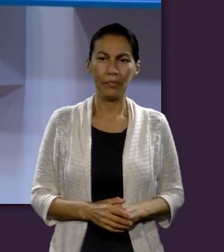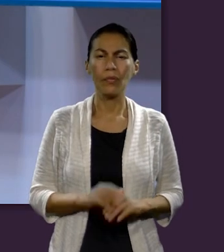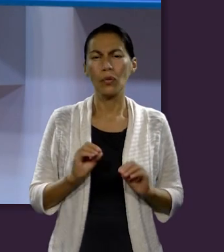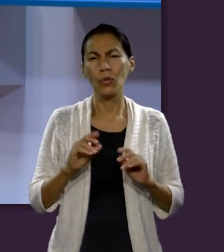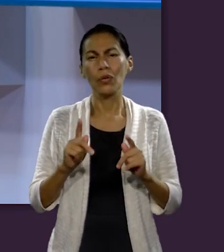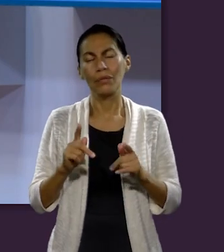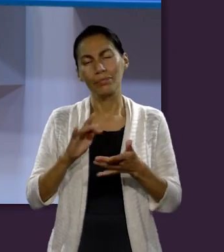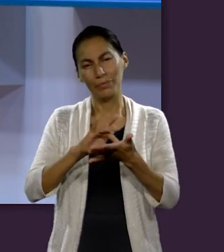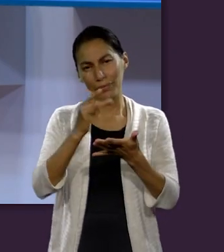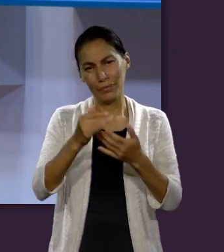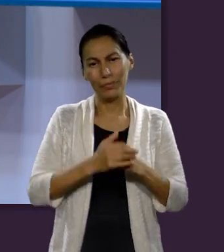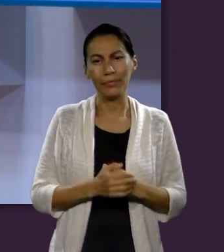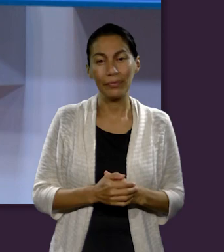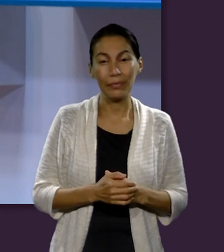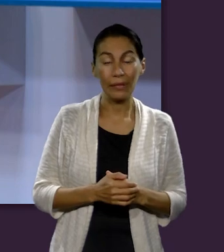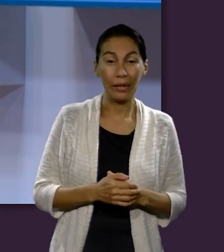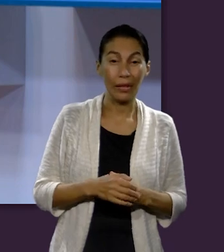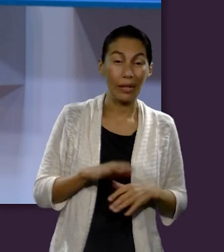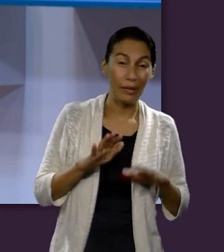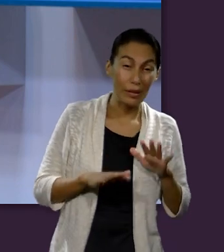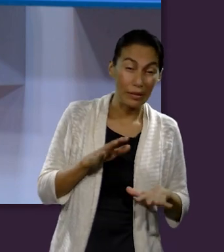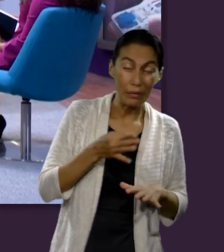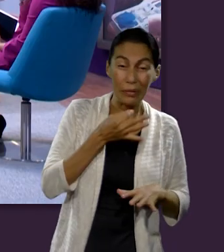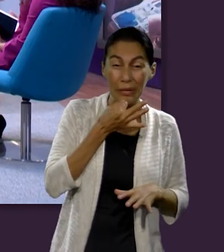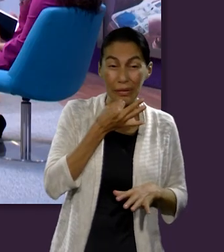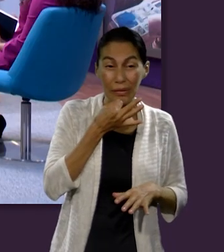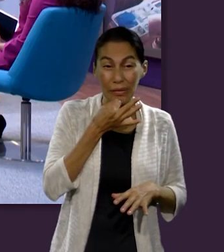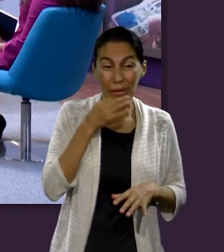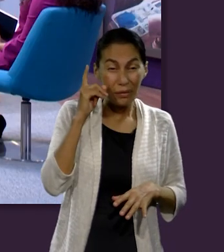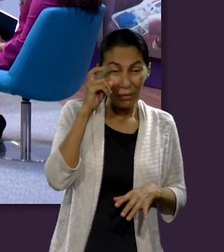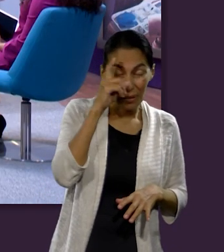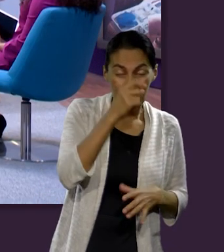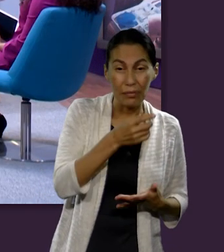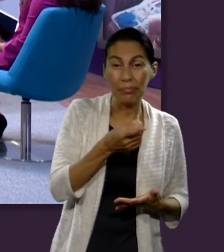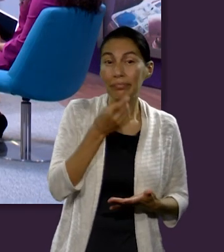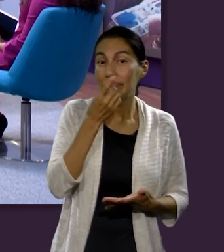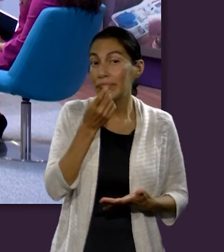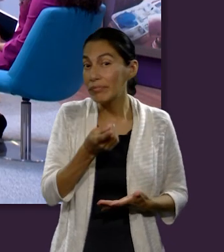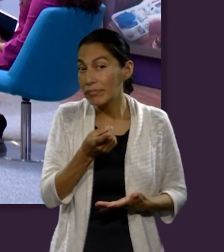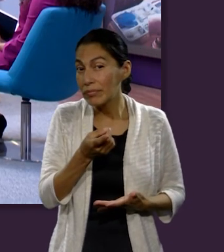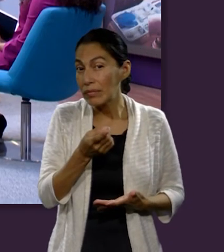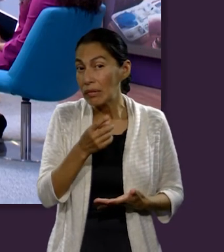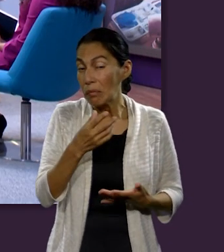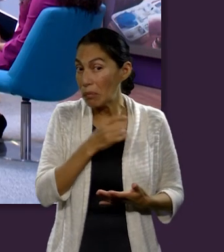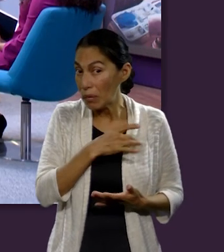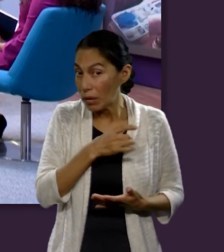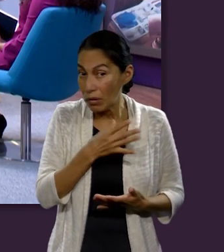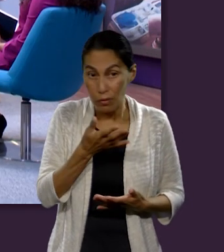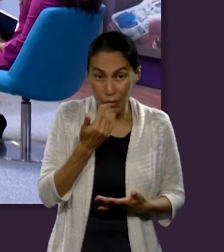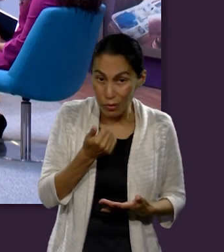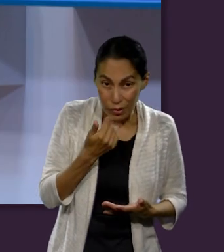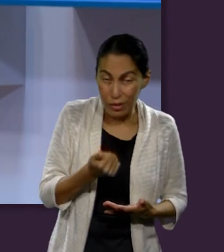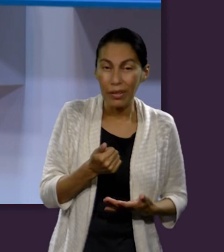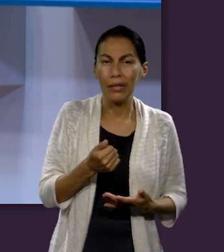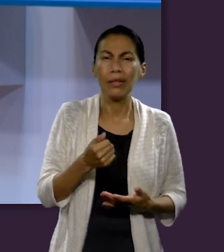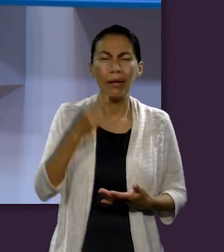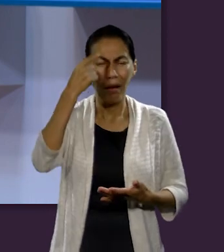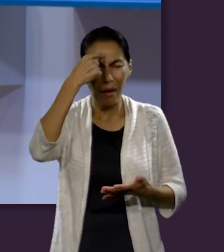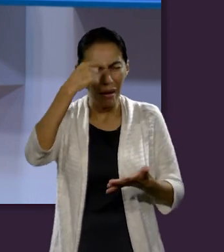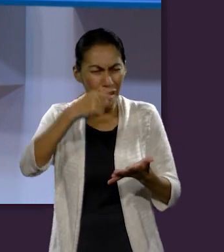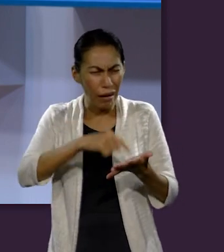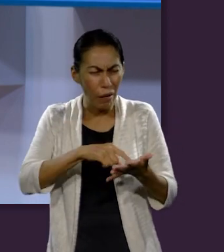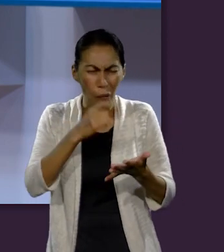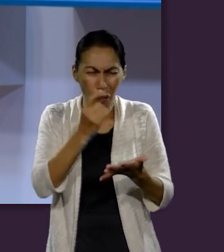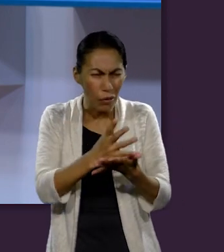empatía. Gracias. Ahora, es fácil que en ese momento difícil nos digan, no temas, solamente cree,